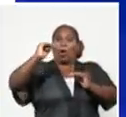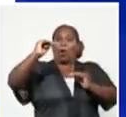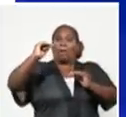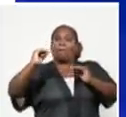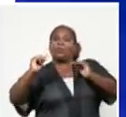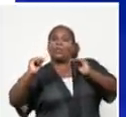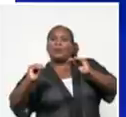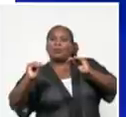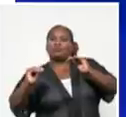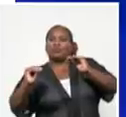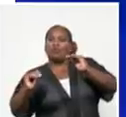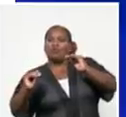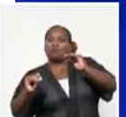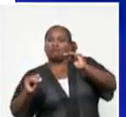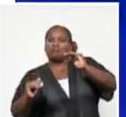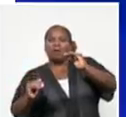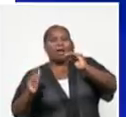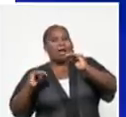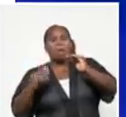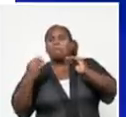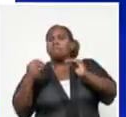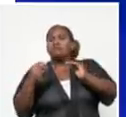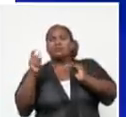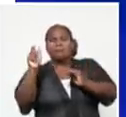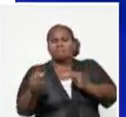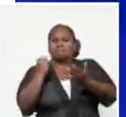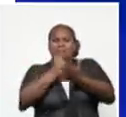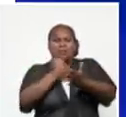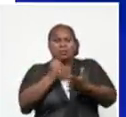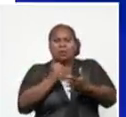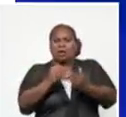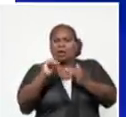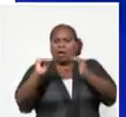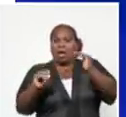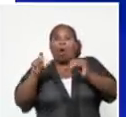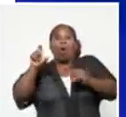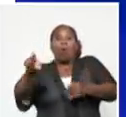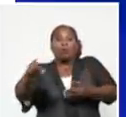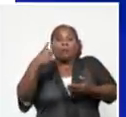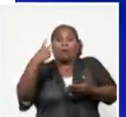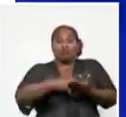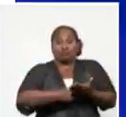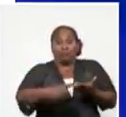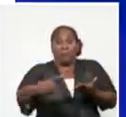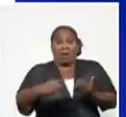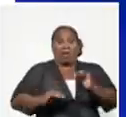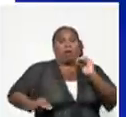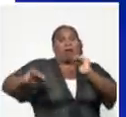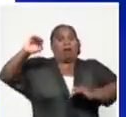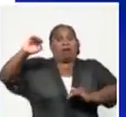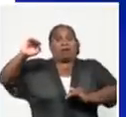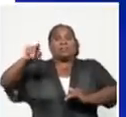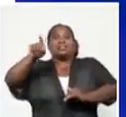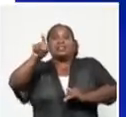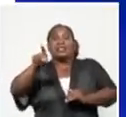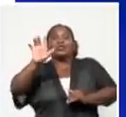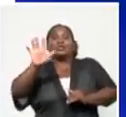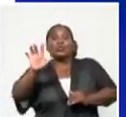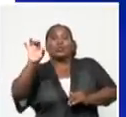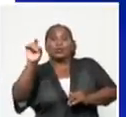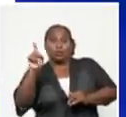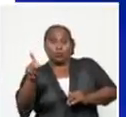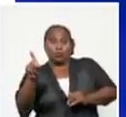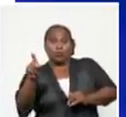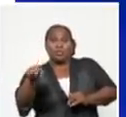No confirmábamos tantos casos en el país como estas últimas dos semanas que llegamos a 151 y 183